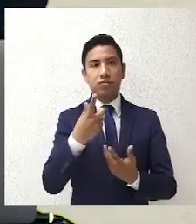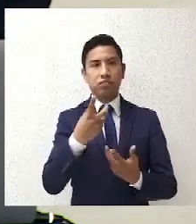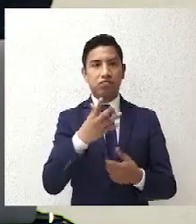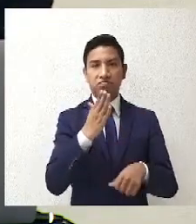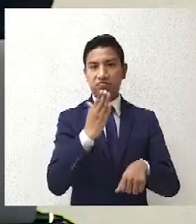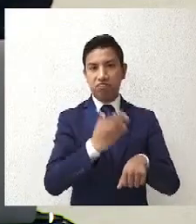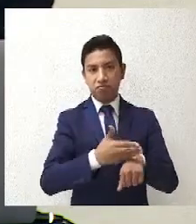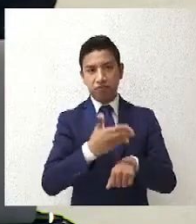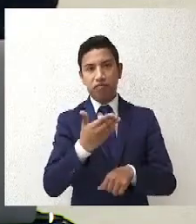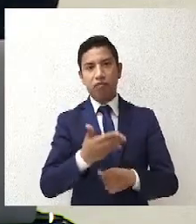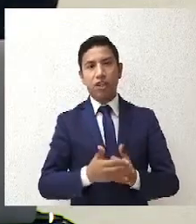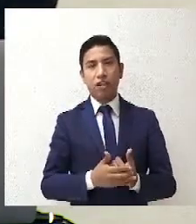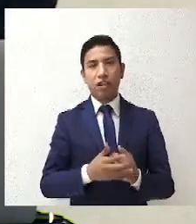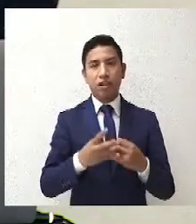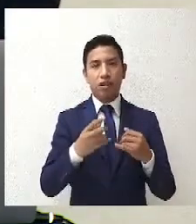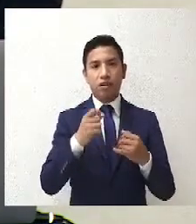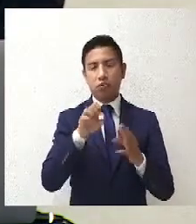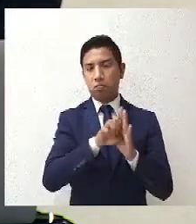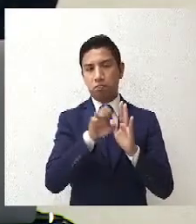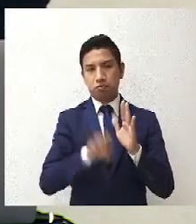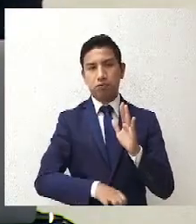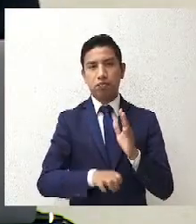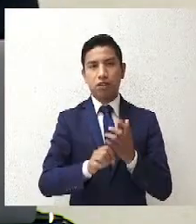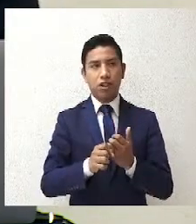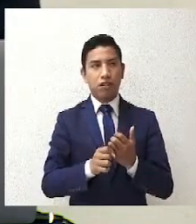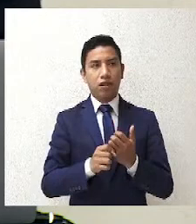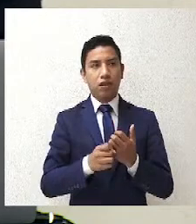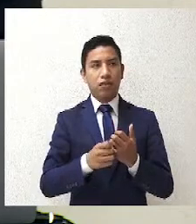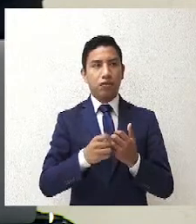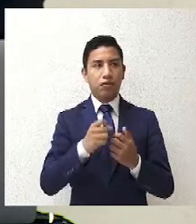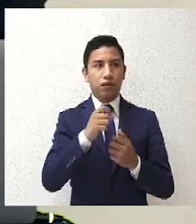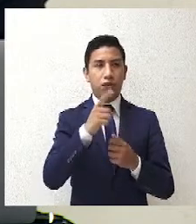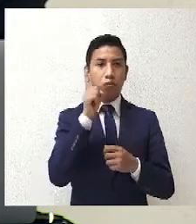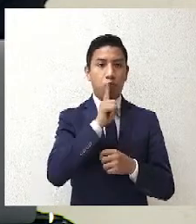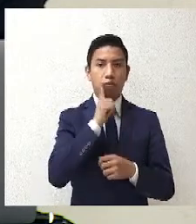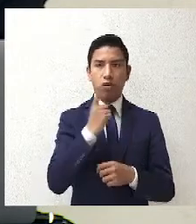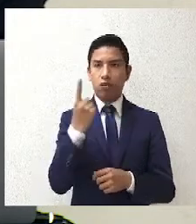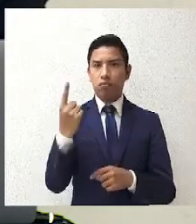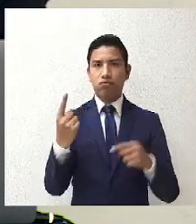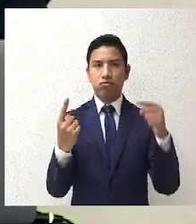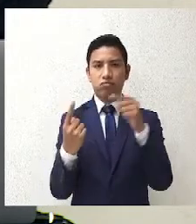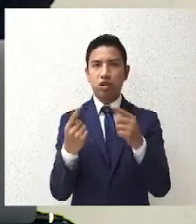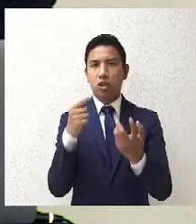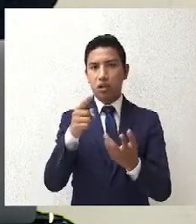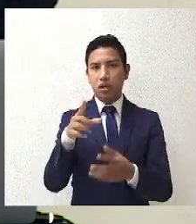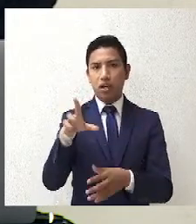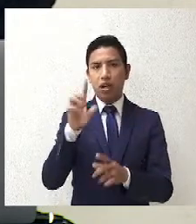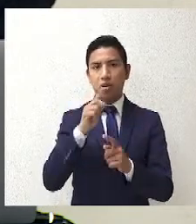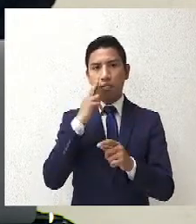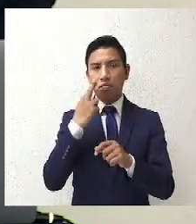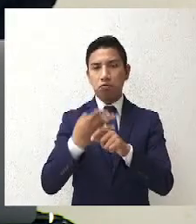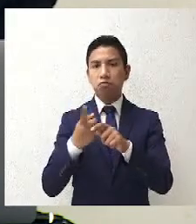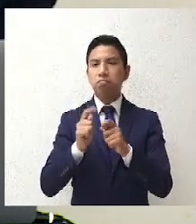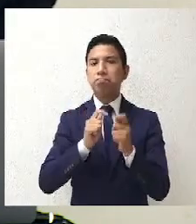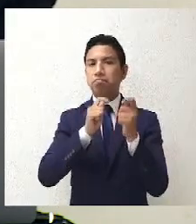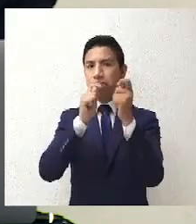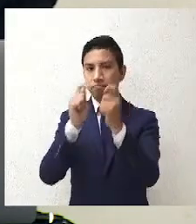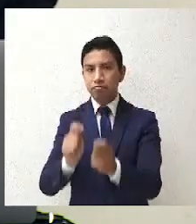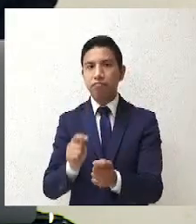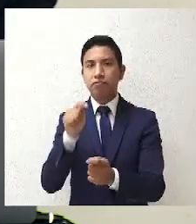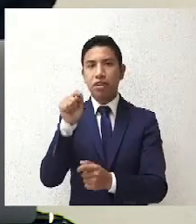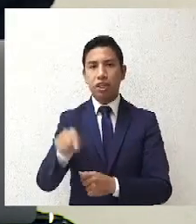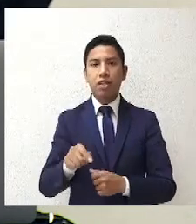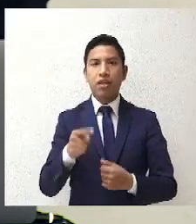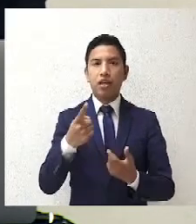poquito dándole un matiz para decir, oye, no podemos resolver en contra de una mujer que ha sido designada. sea, porque